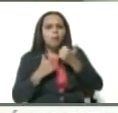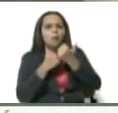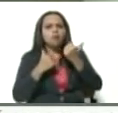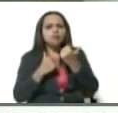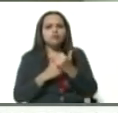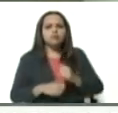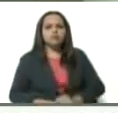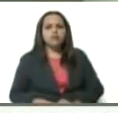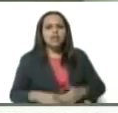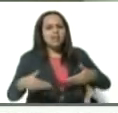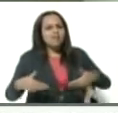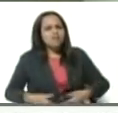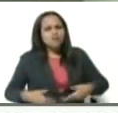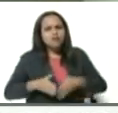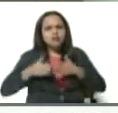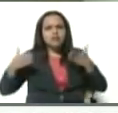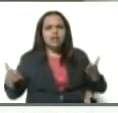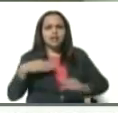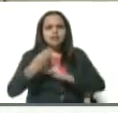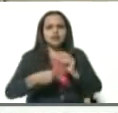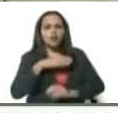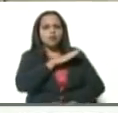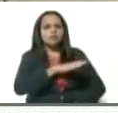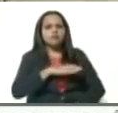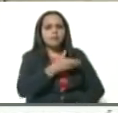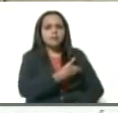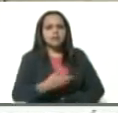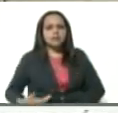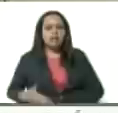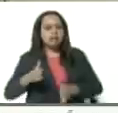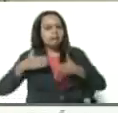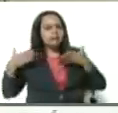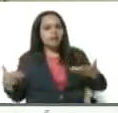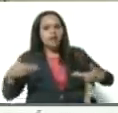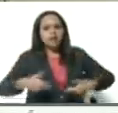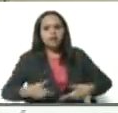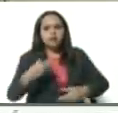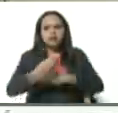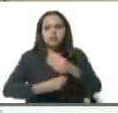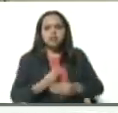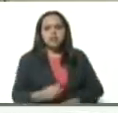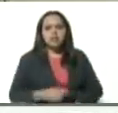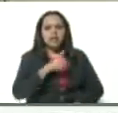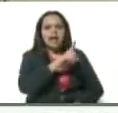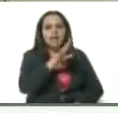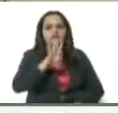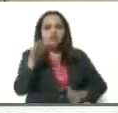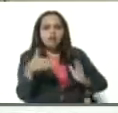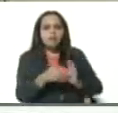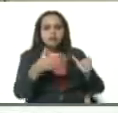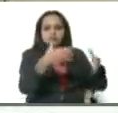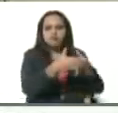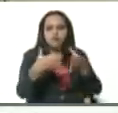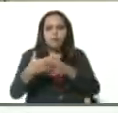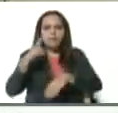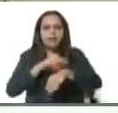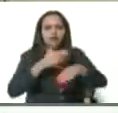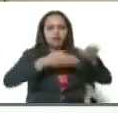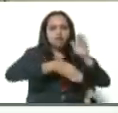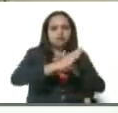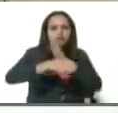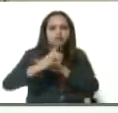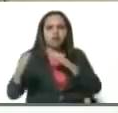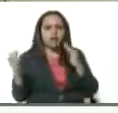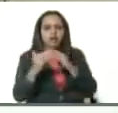Tremendo esfuerzo que está haciendo la Comisión Presidencial. Tremendo esfuerzo que están haciendo 14.000 brigadas médicas visitando casa por